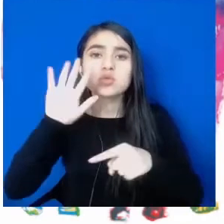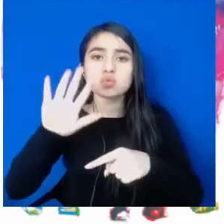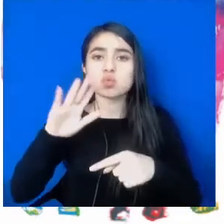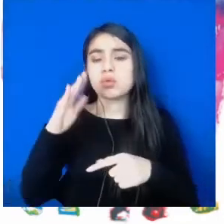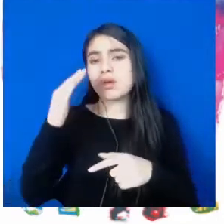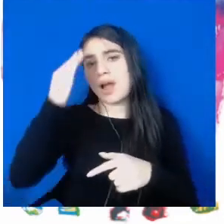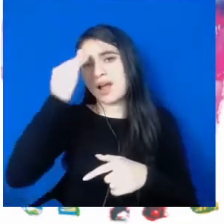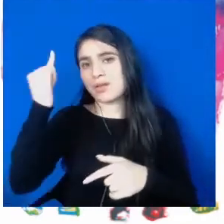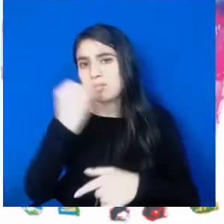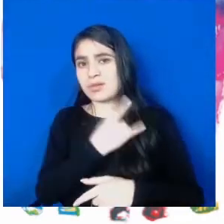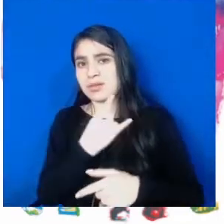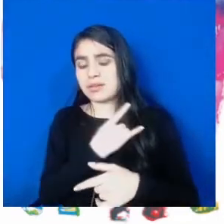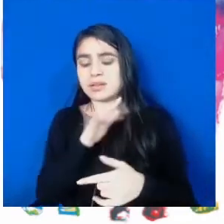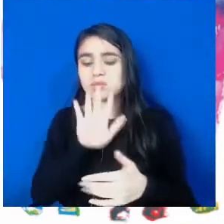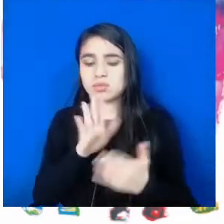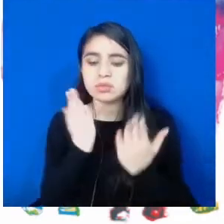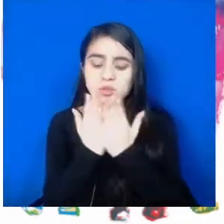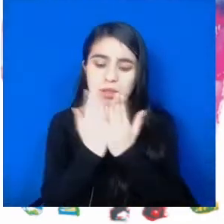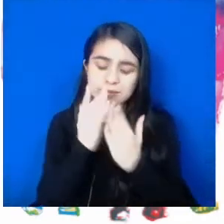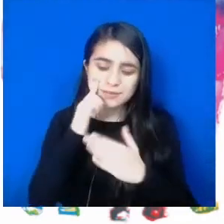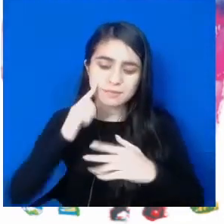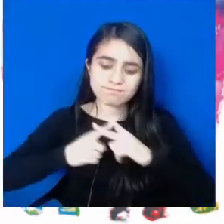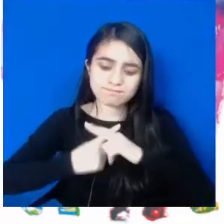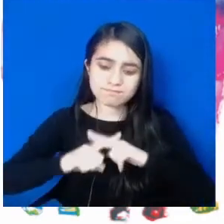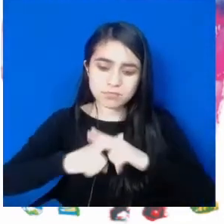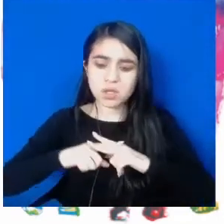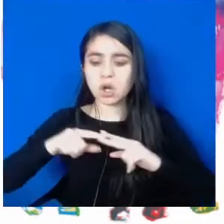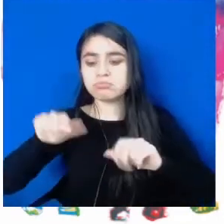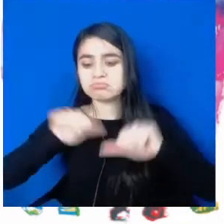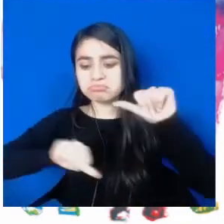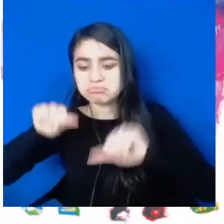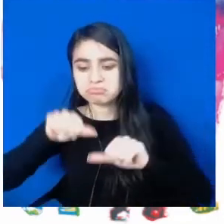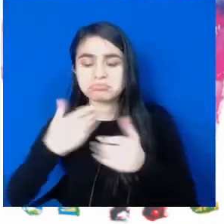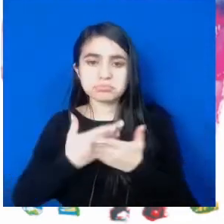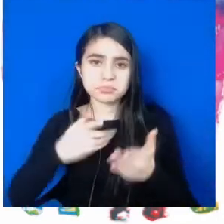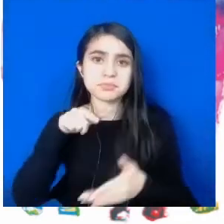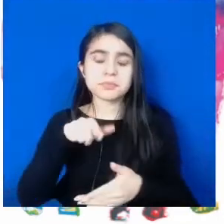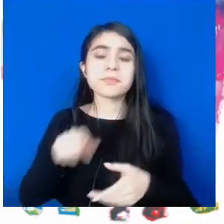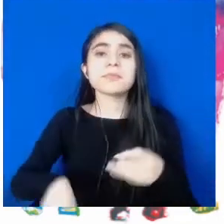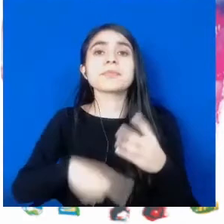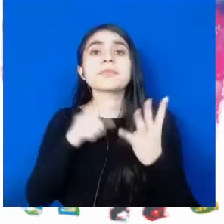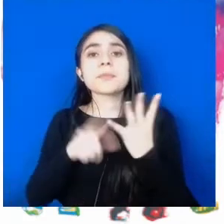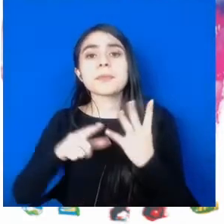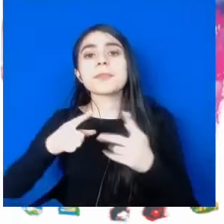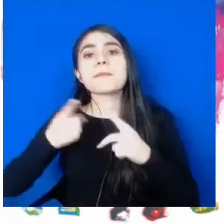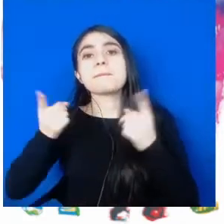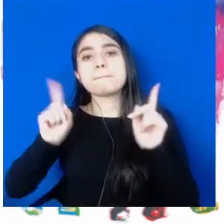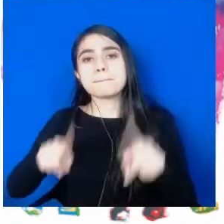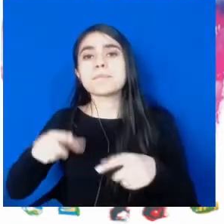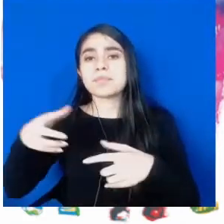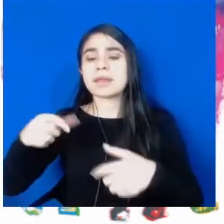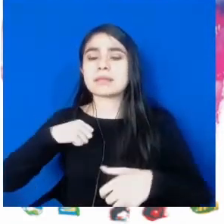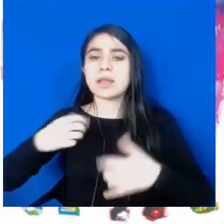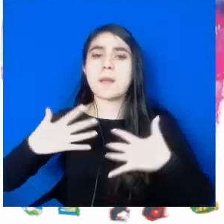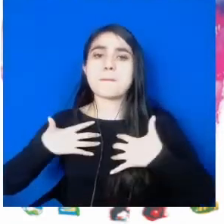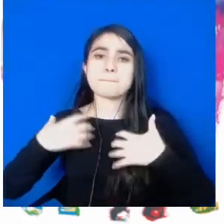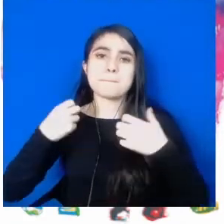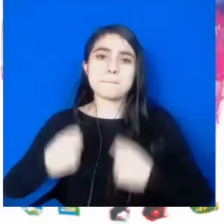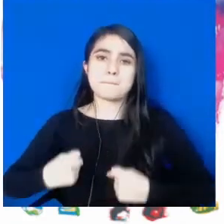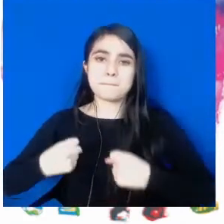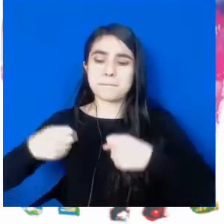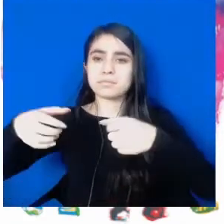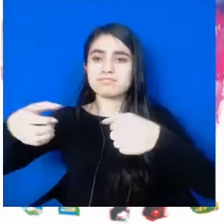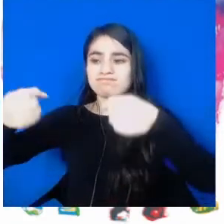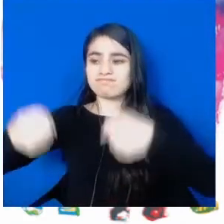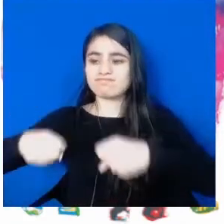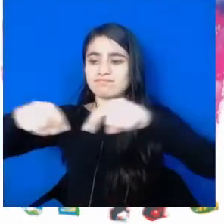estudiantes. Y también hemos adquirido una sede para el desarrollo